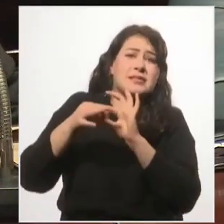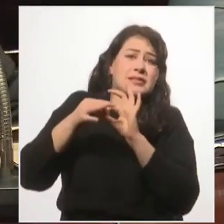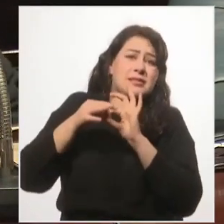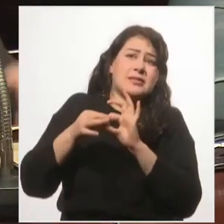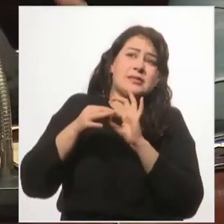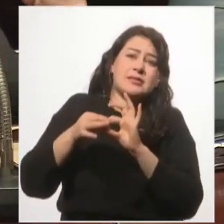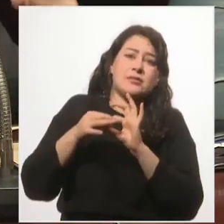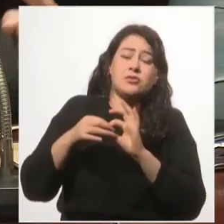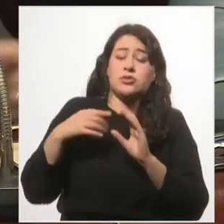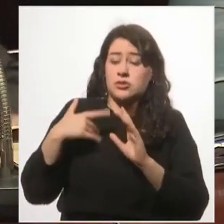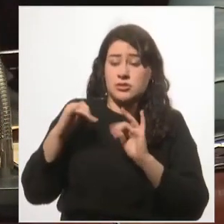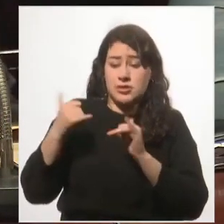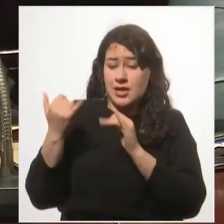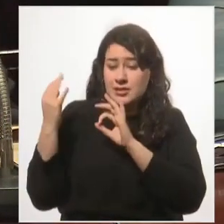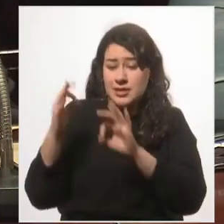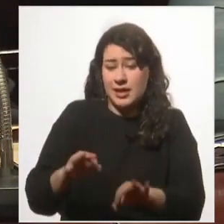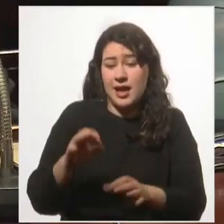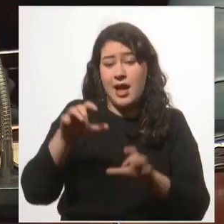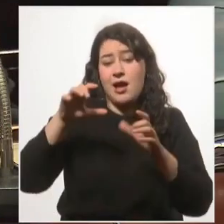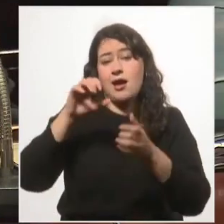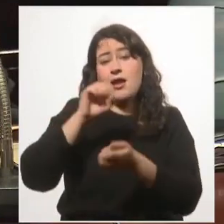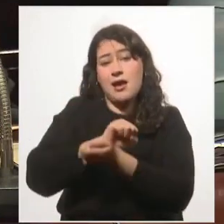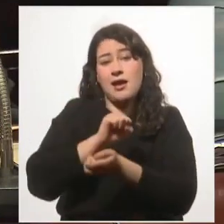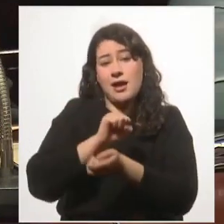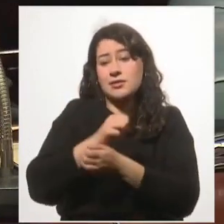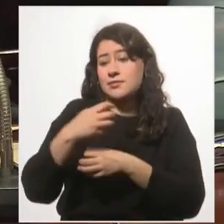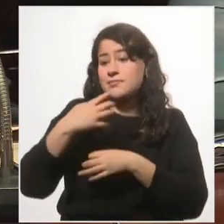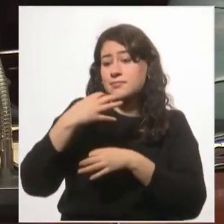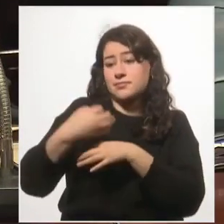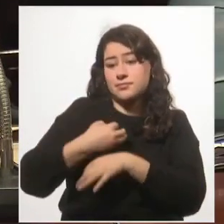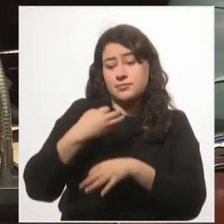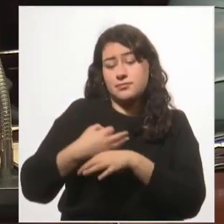Yo había llegado a la cárcel con formación religiosa.